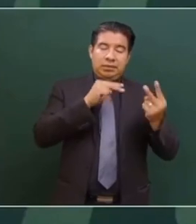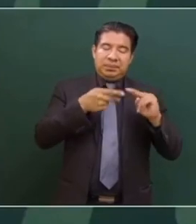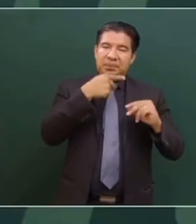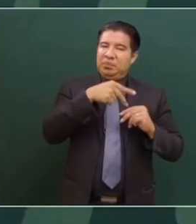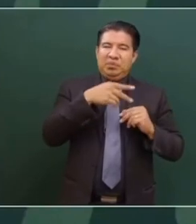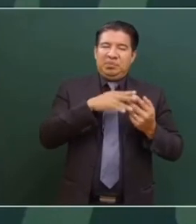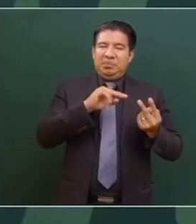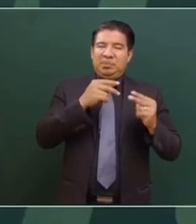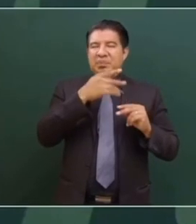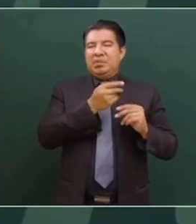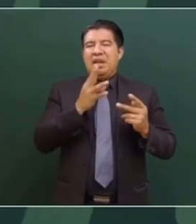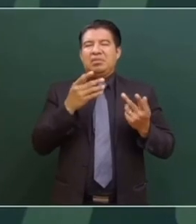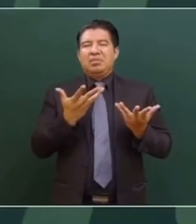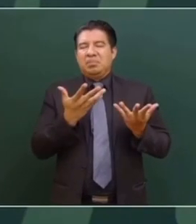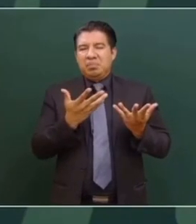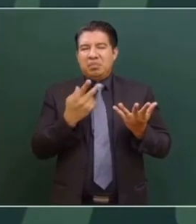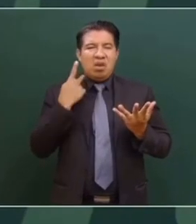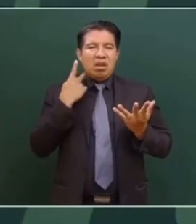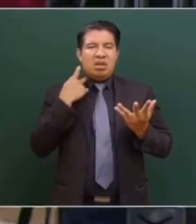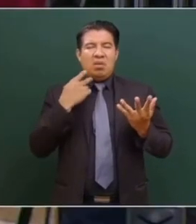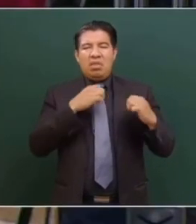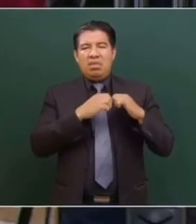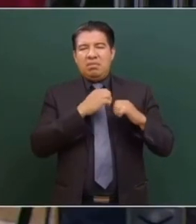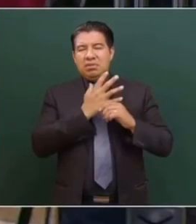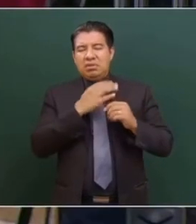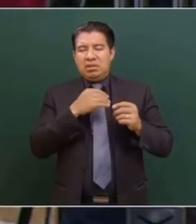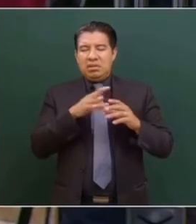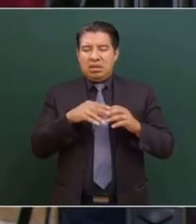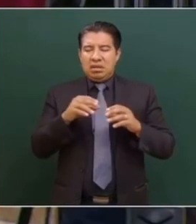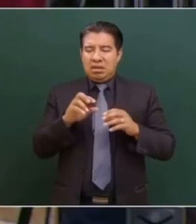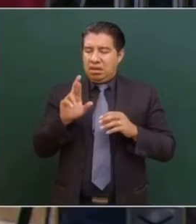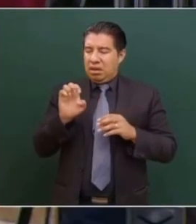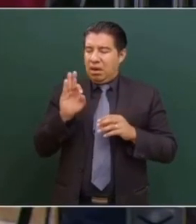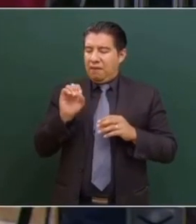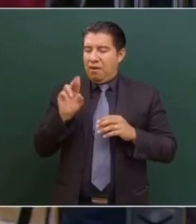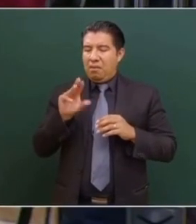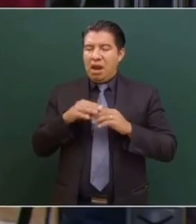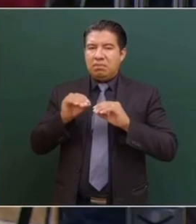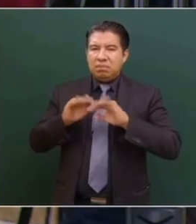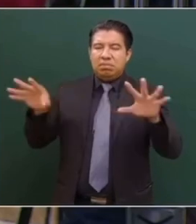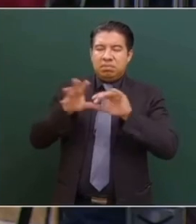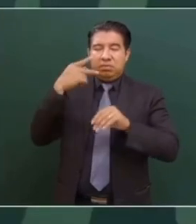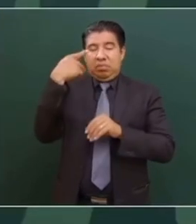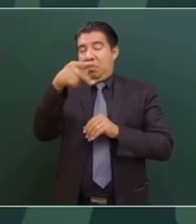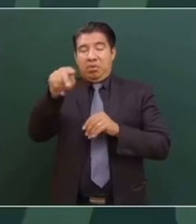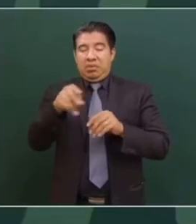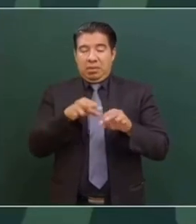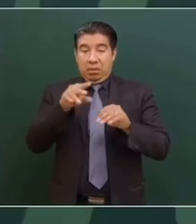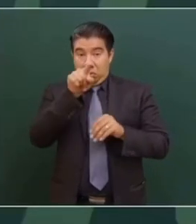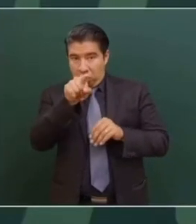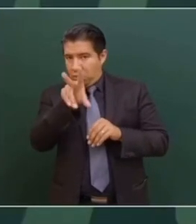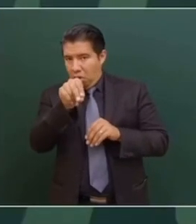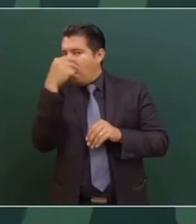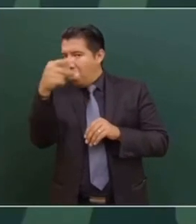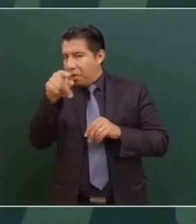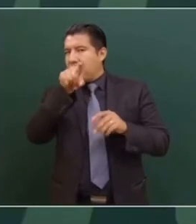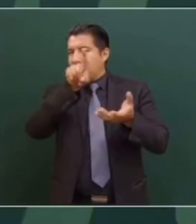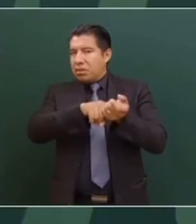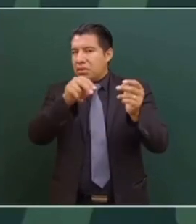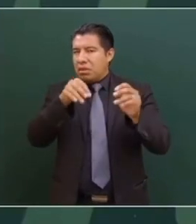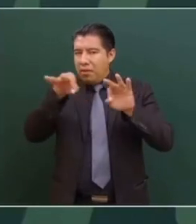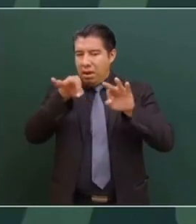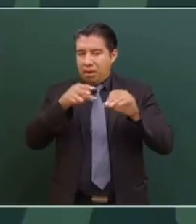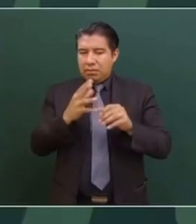adversarios, difundida por El Reforma, tu periódico. No por ti, sino por los